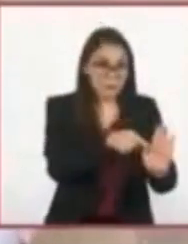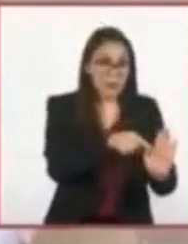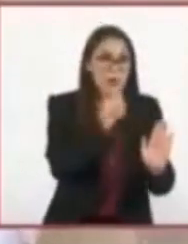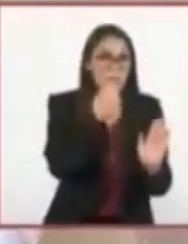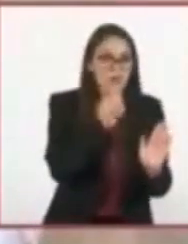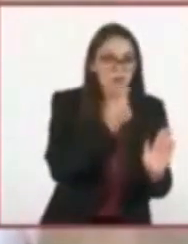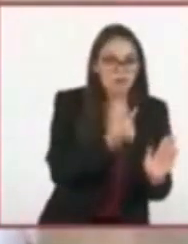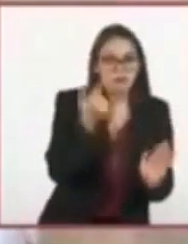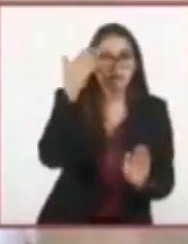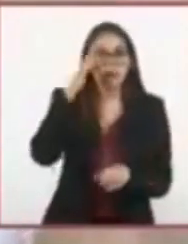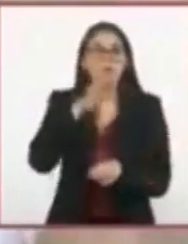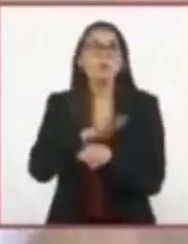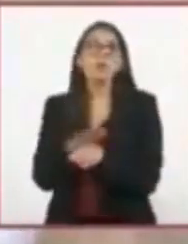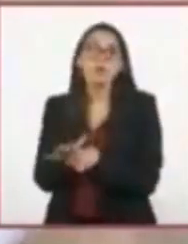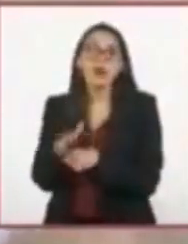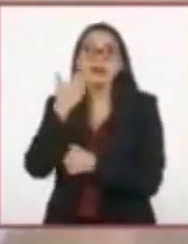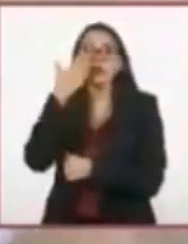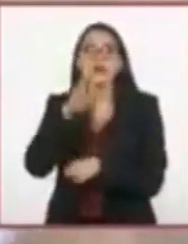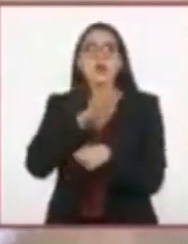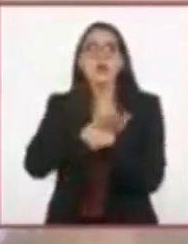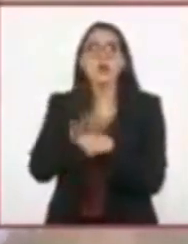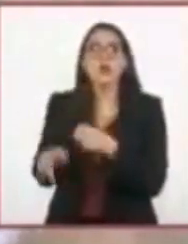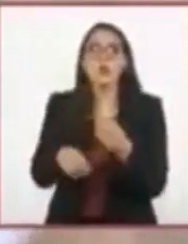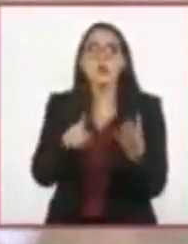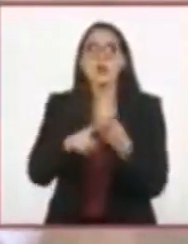tener en cuenta el tipo de lenguaje.